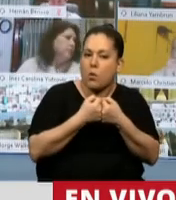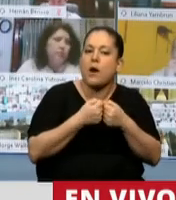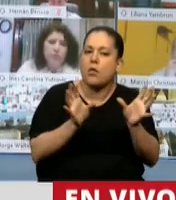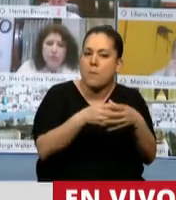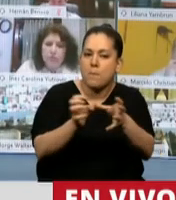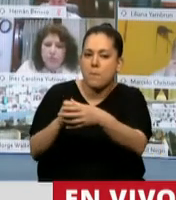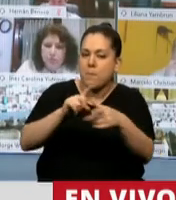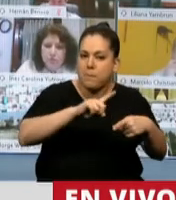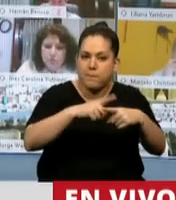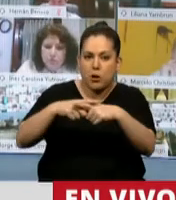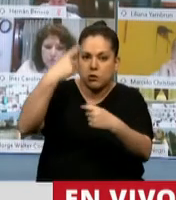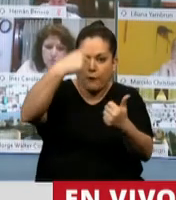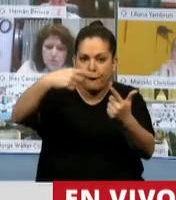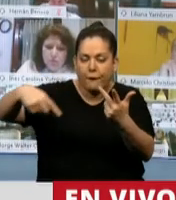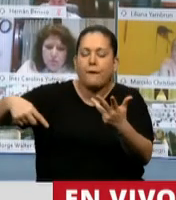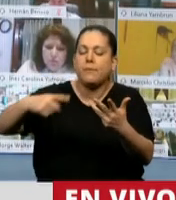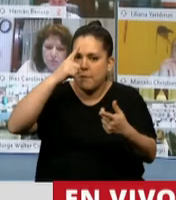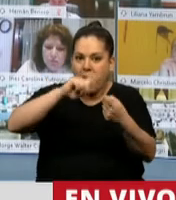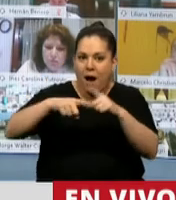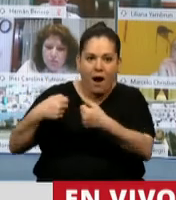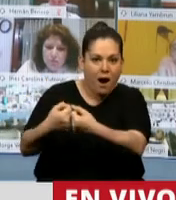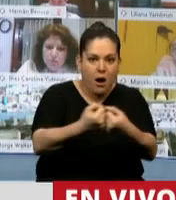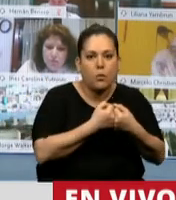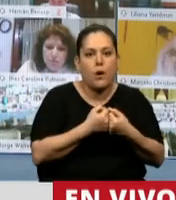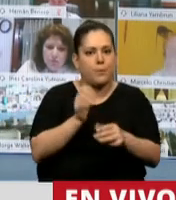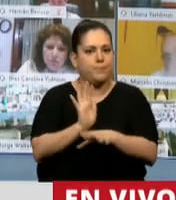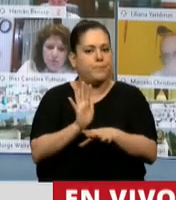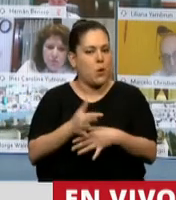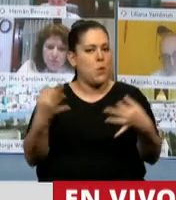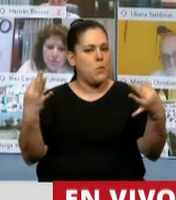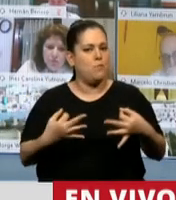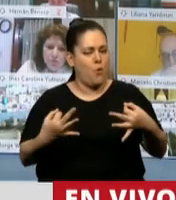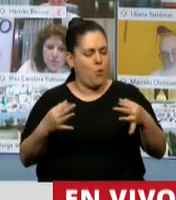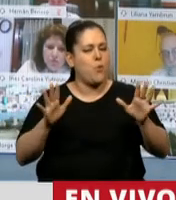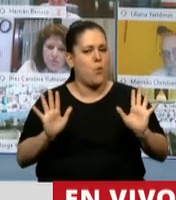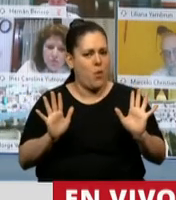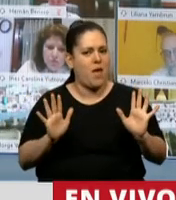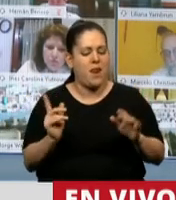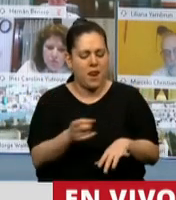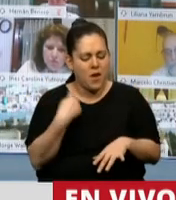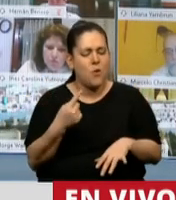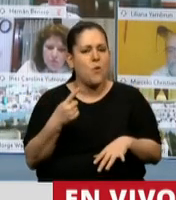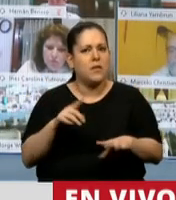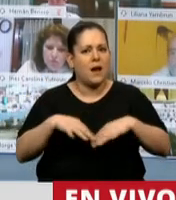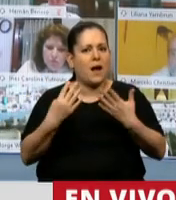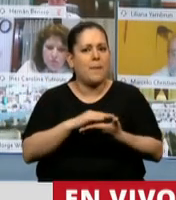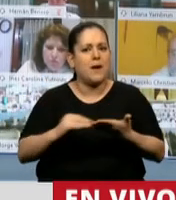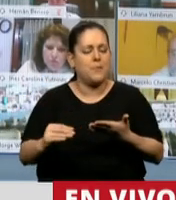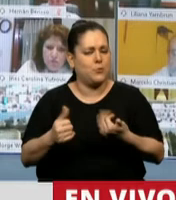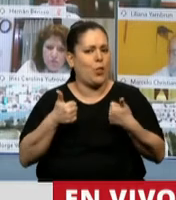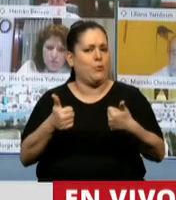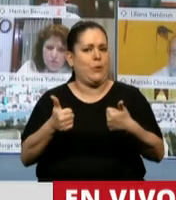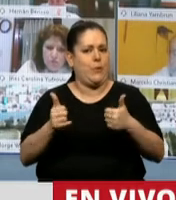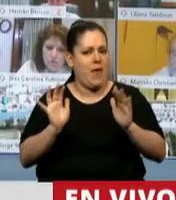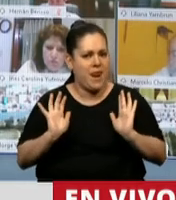fuerzas políticas me parece también que habla muy bien de nuestra Cámara de Diputados